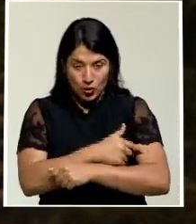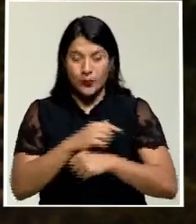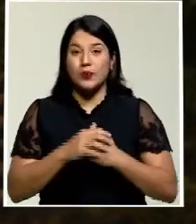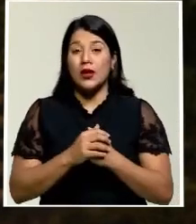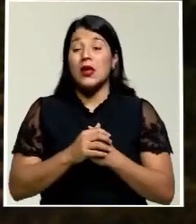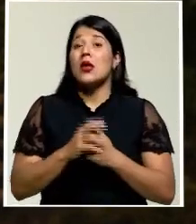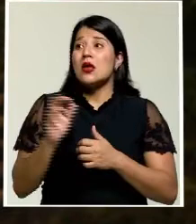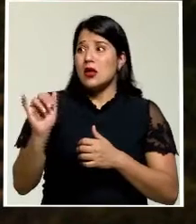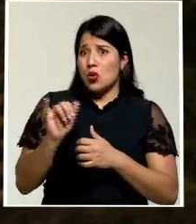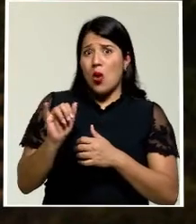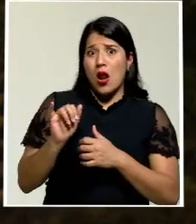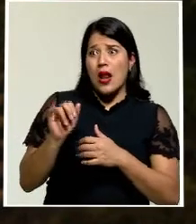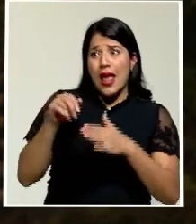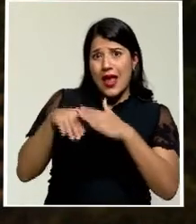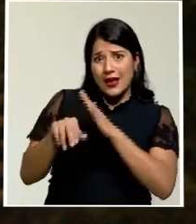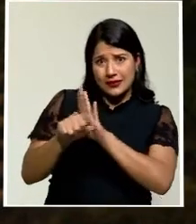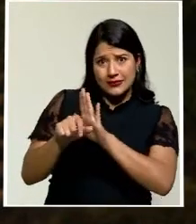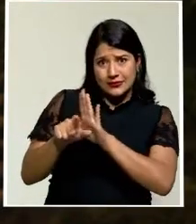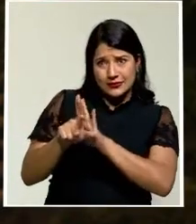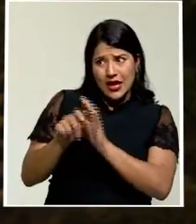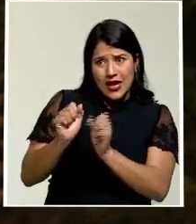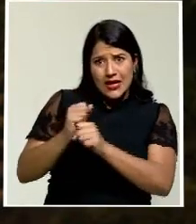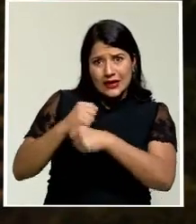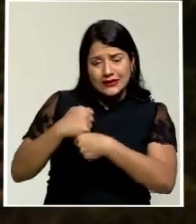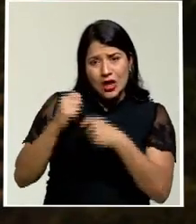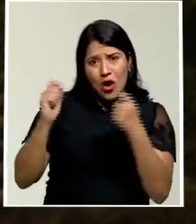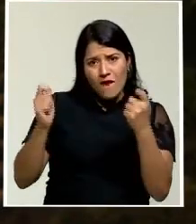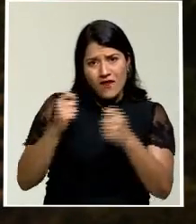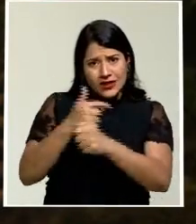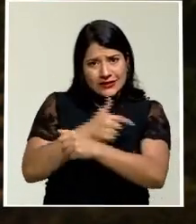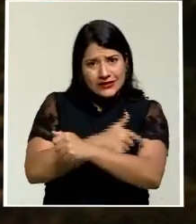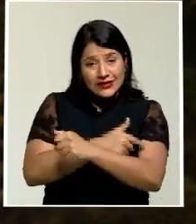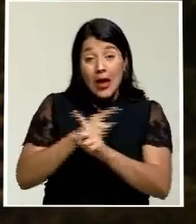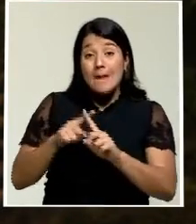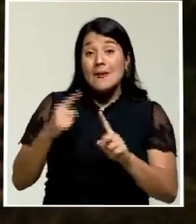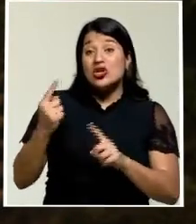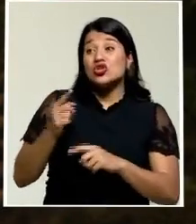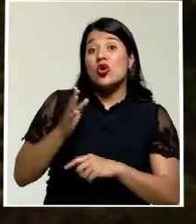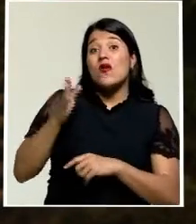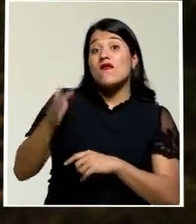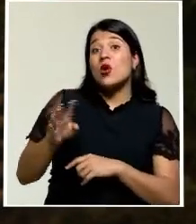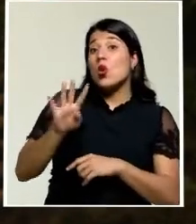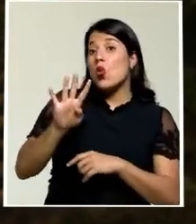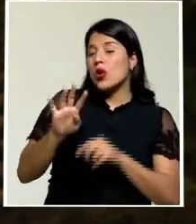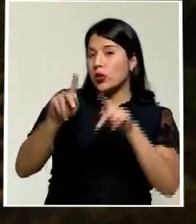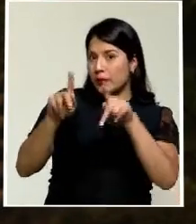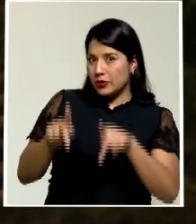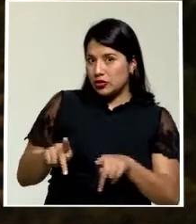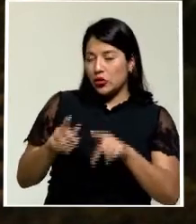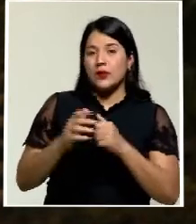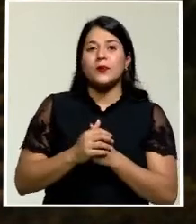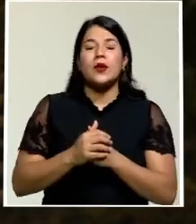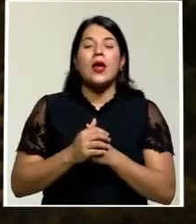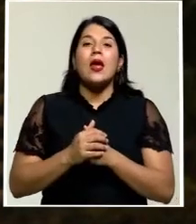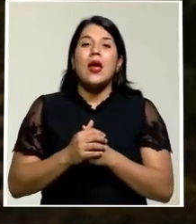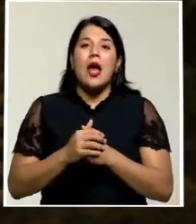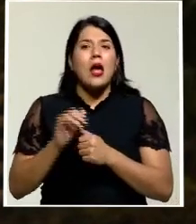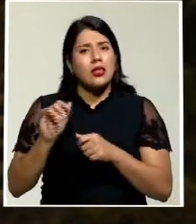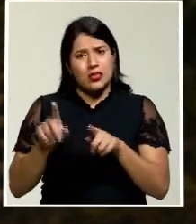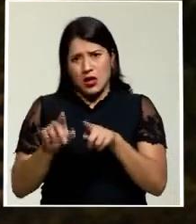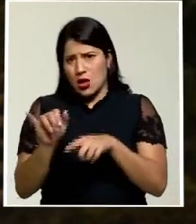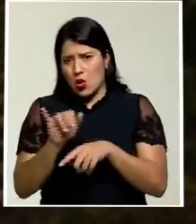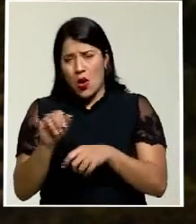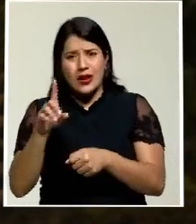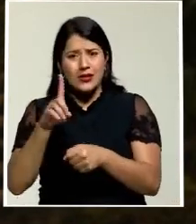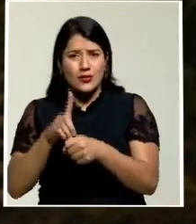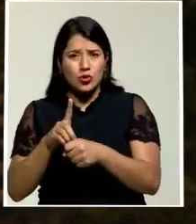campaña en esta edificación que tenemos al fondo y que tan solo llegaron cuatro personas. Evidentemente, entre ellos también hay diputados, como